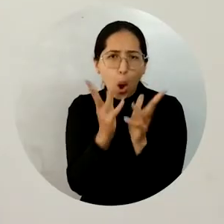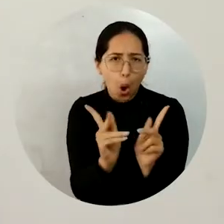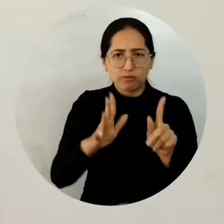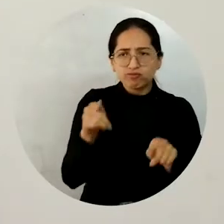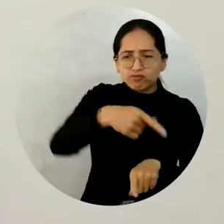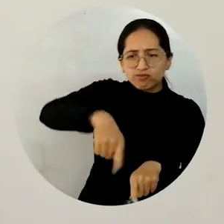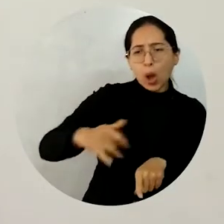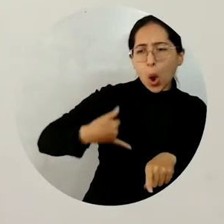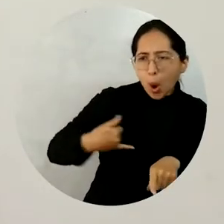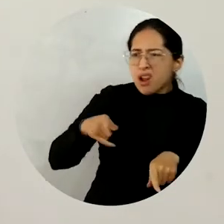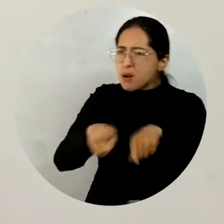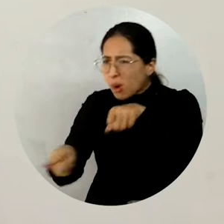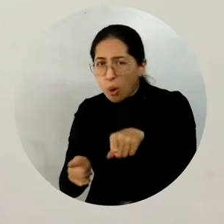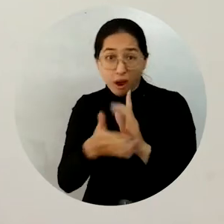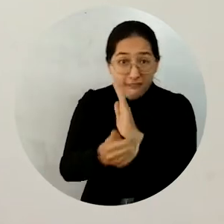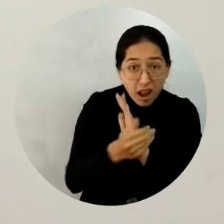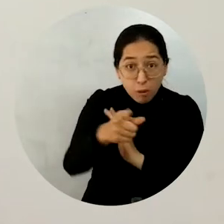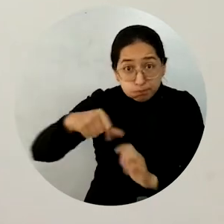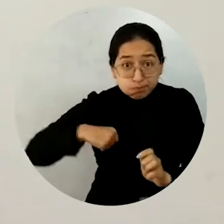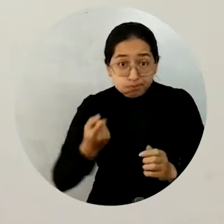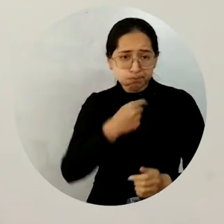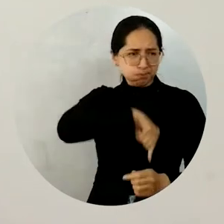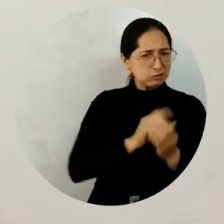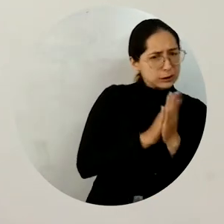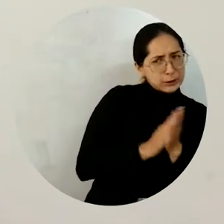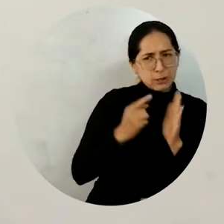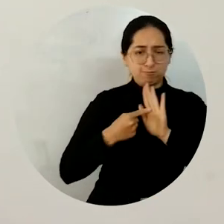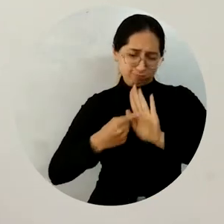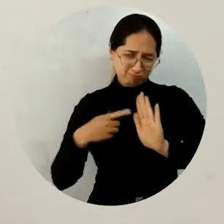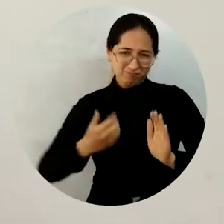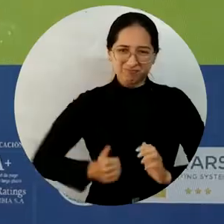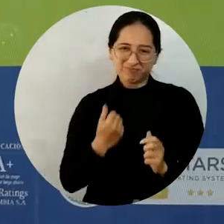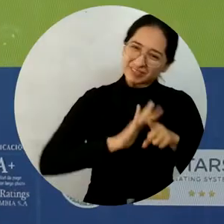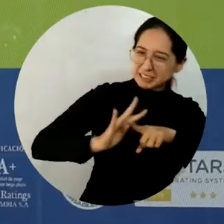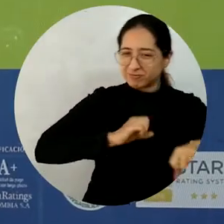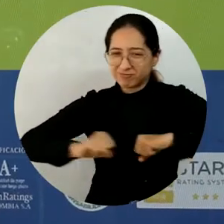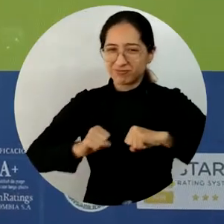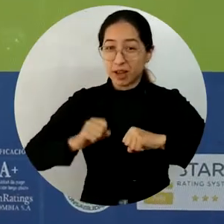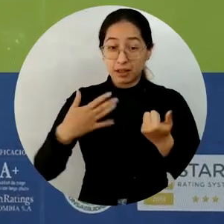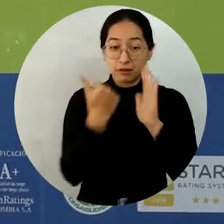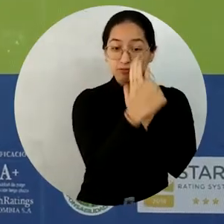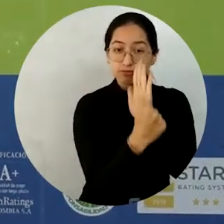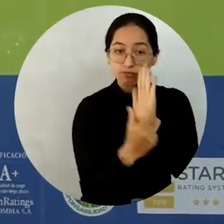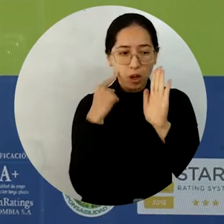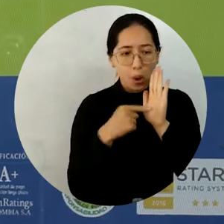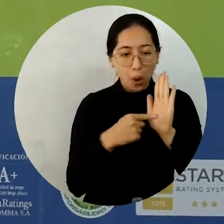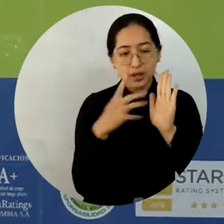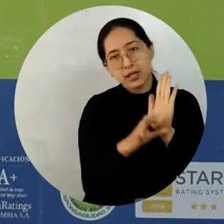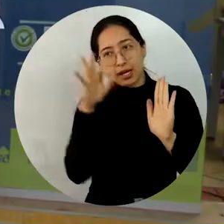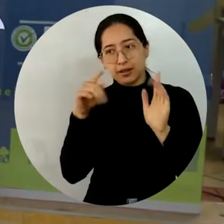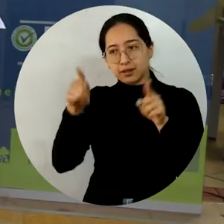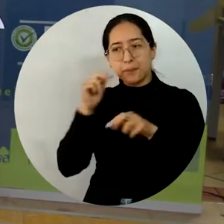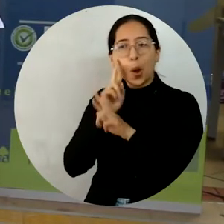que tengan habilidades artísticas lo muestren y lo desarrollen. En medio de la programación se realiza un